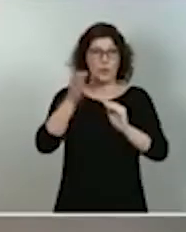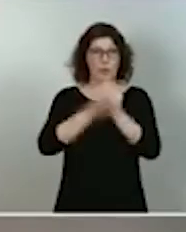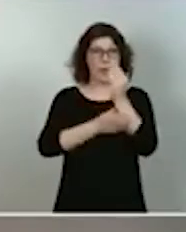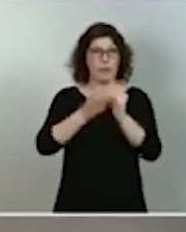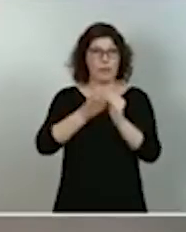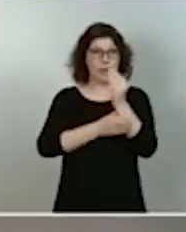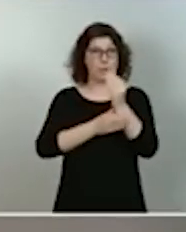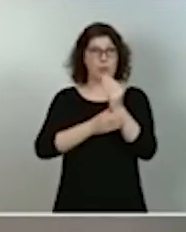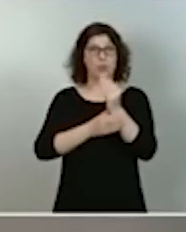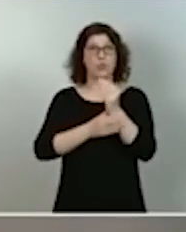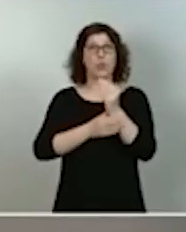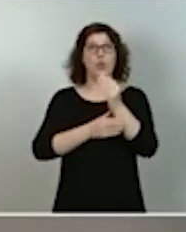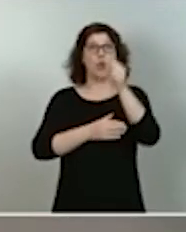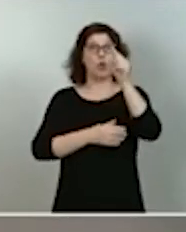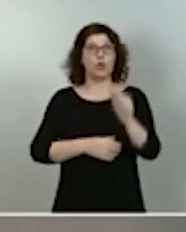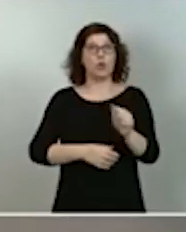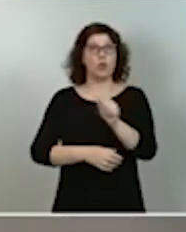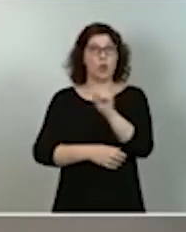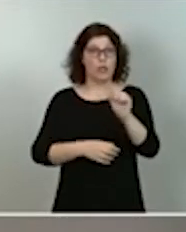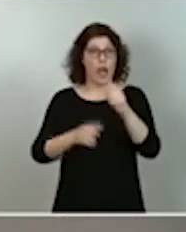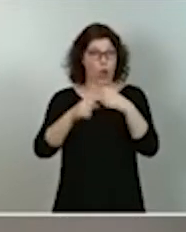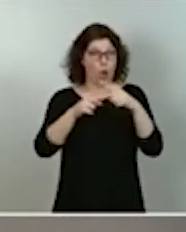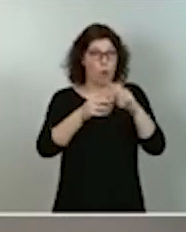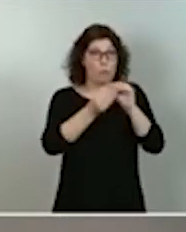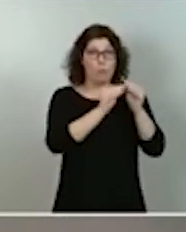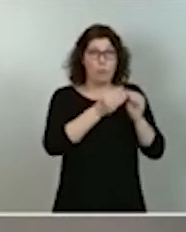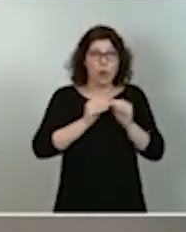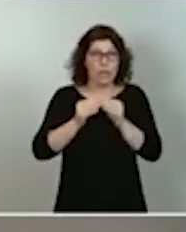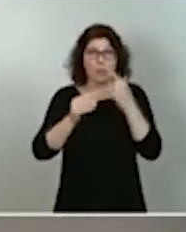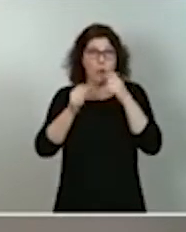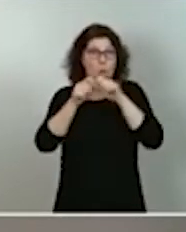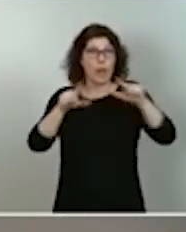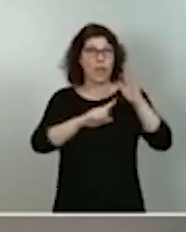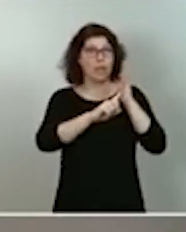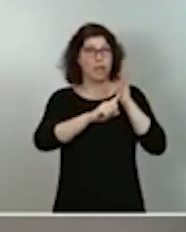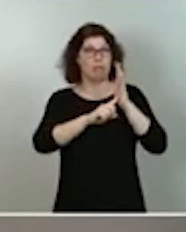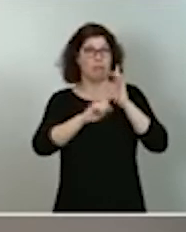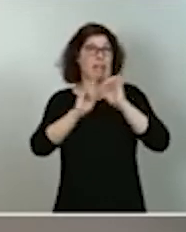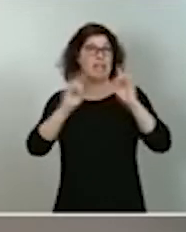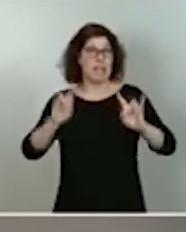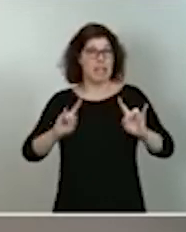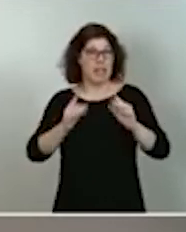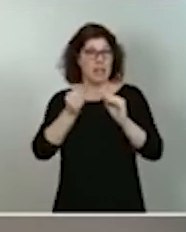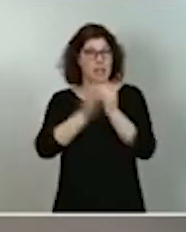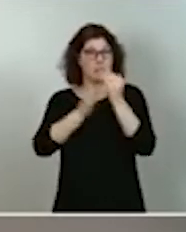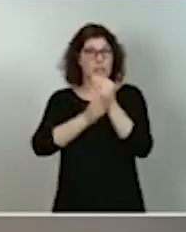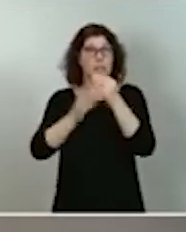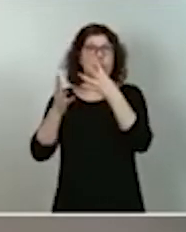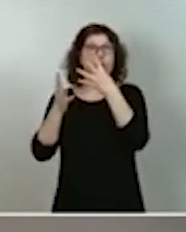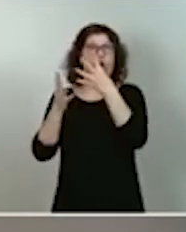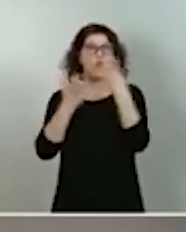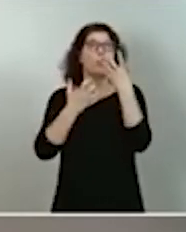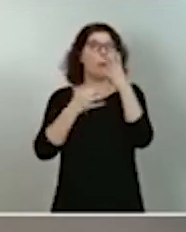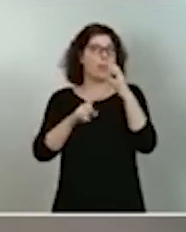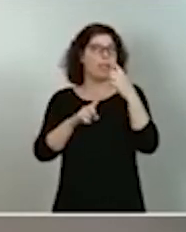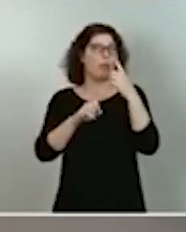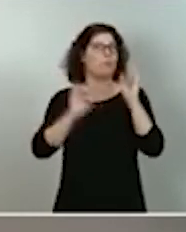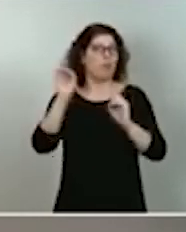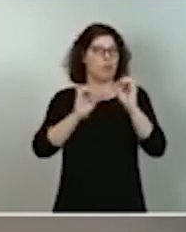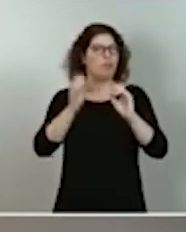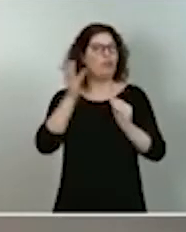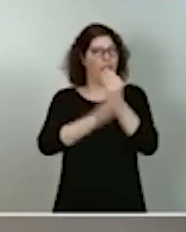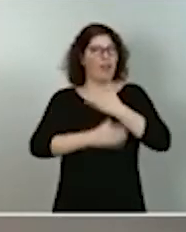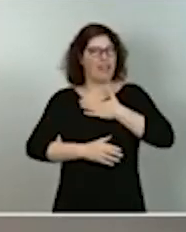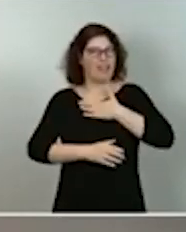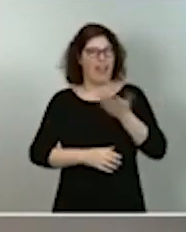total de los componentes necesarios para un parque fotovoltaico y el 90% de los componentes necesarios para un parque eólico. Un